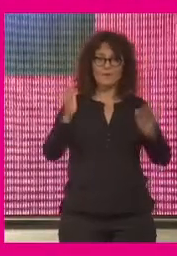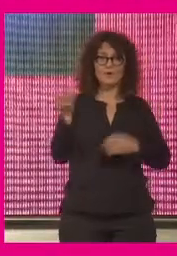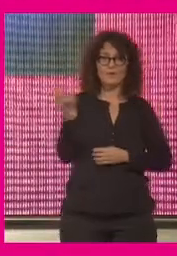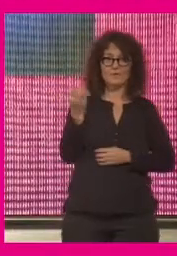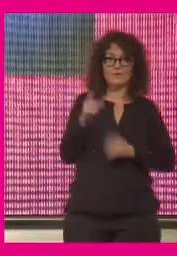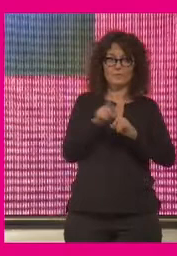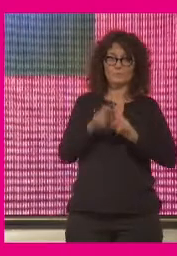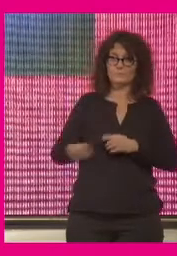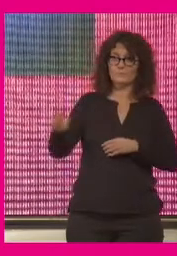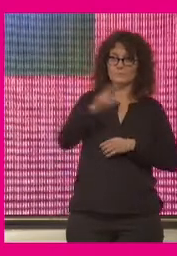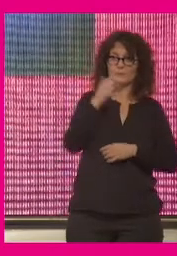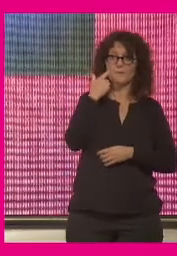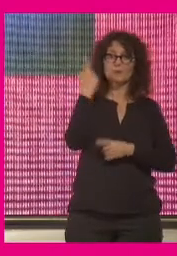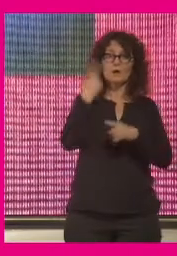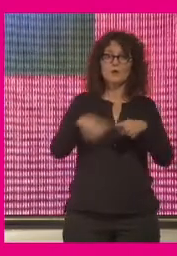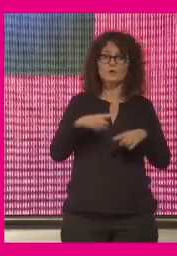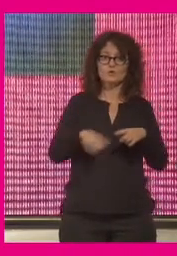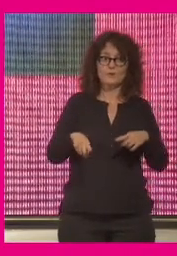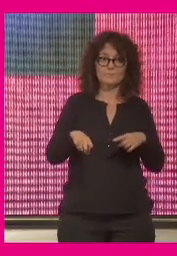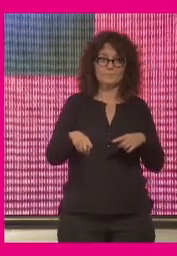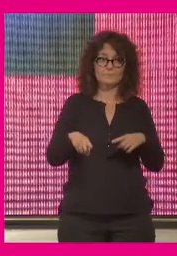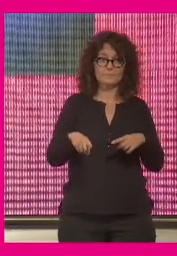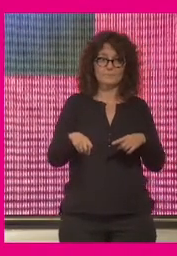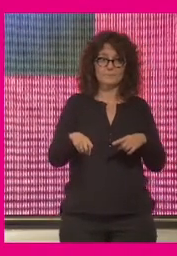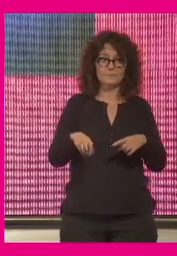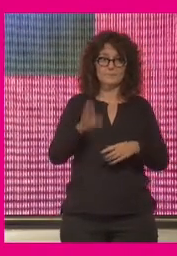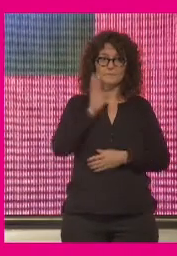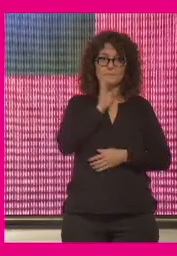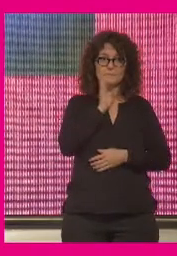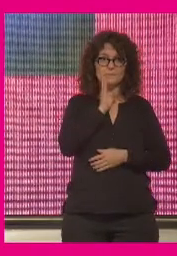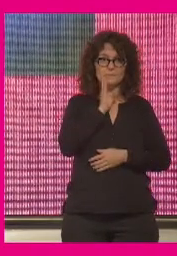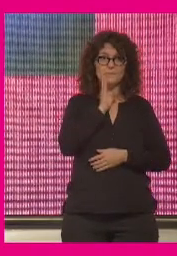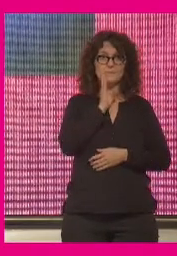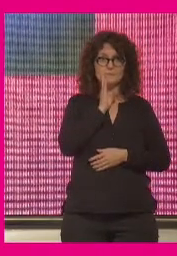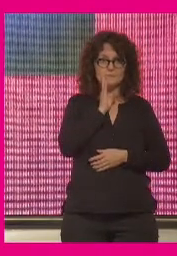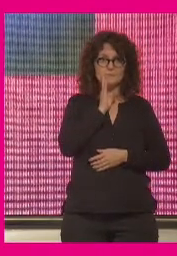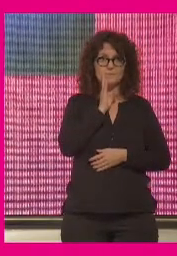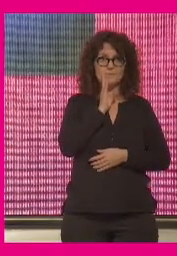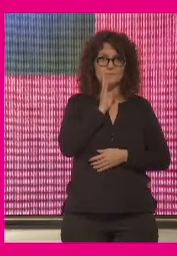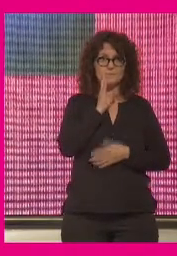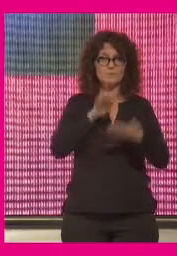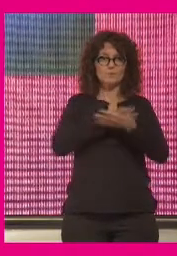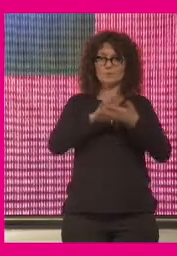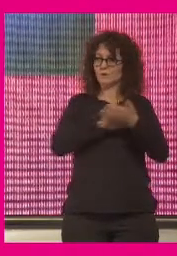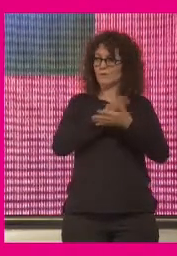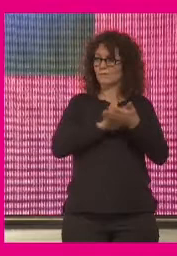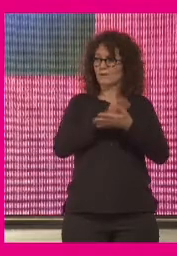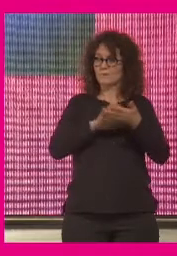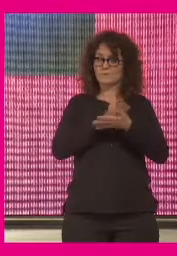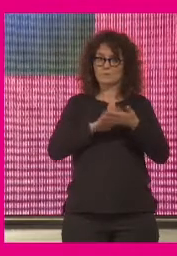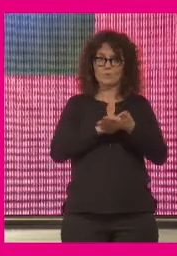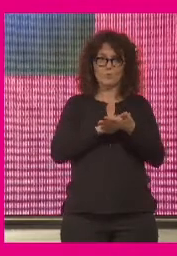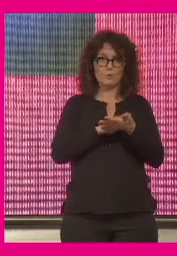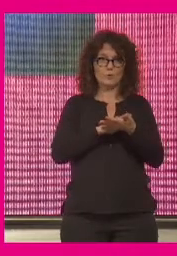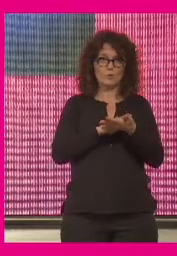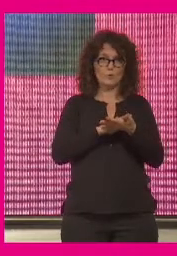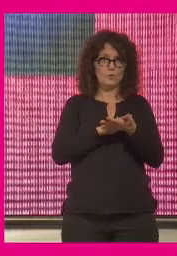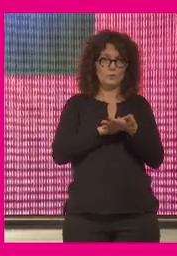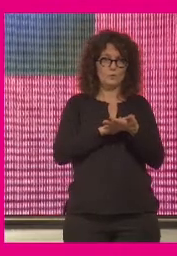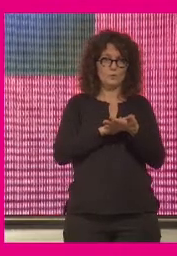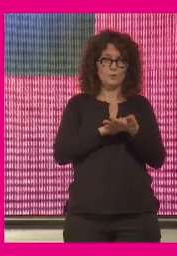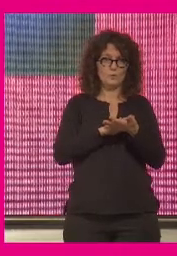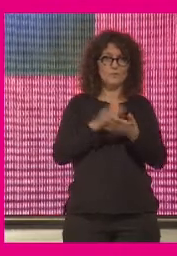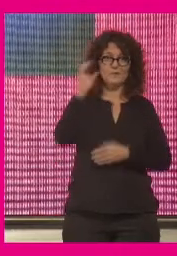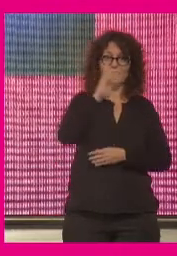aprovechando que tenemos a Miguel una cosa que decía Carma que me parece fundamental efectivamente estamos hablando de ciencia nos estamos informando acerca de los avances científicos